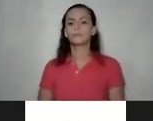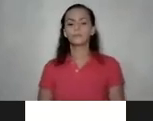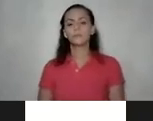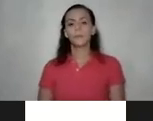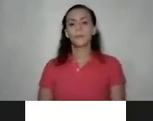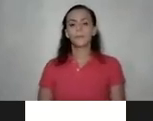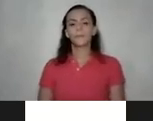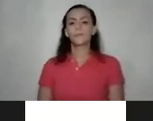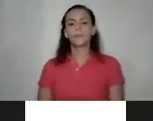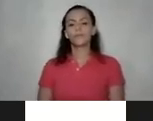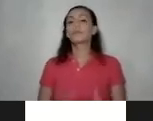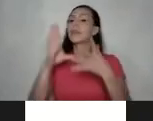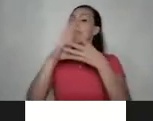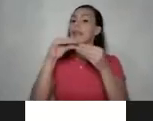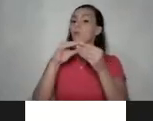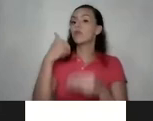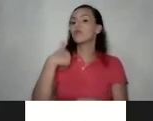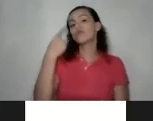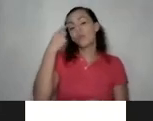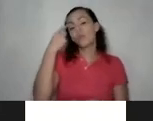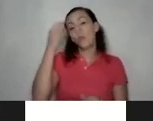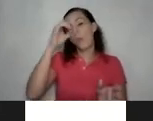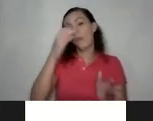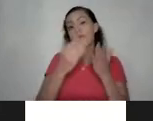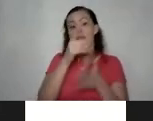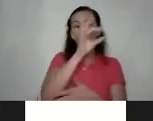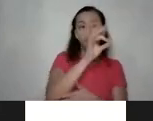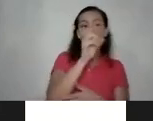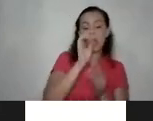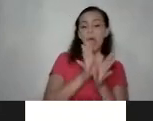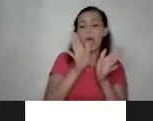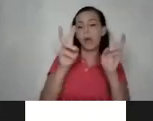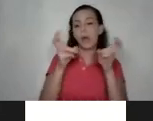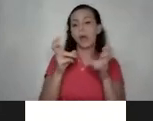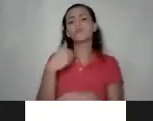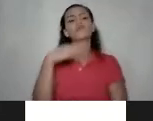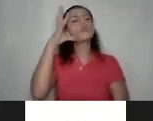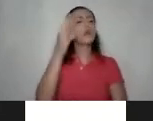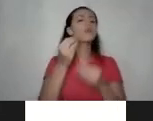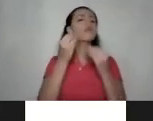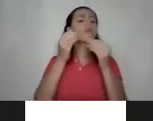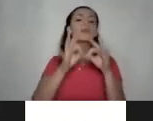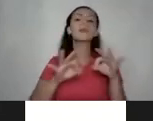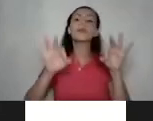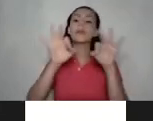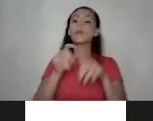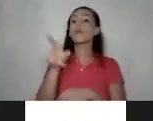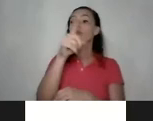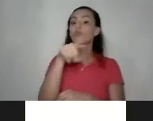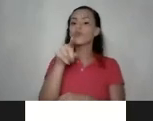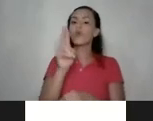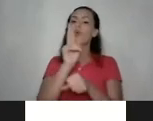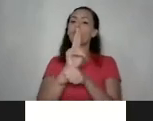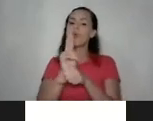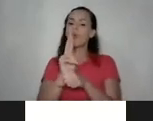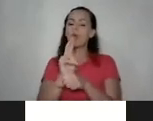les cuento lo que yo opino y a lo mejor Fernando también podría ampliar yo creo que es muy importante que usemos piezas claves